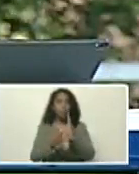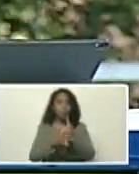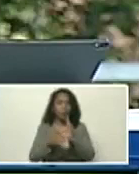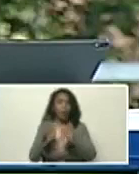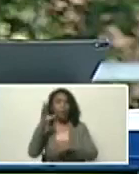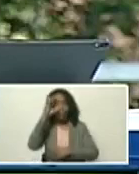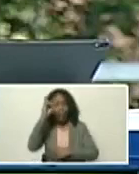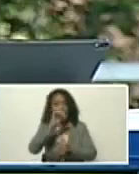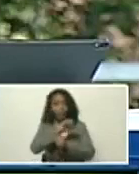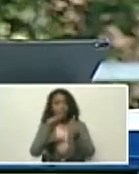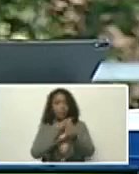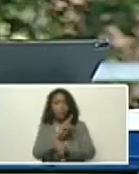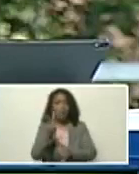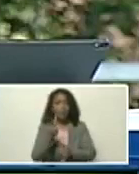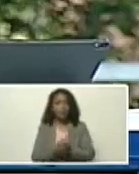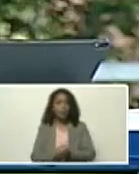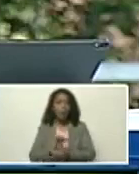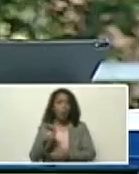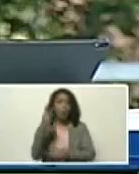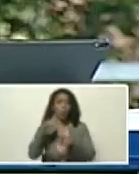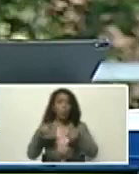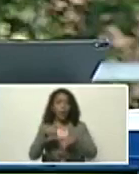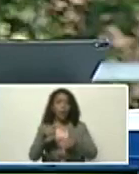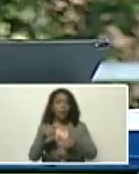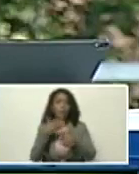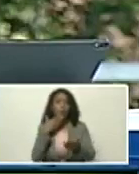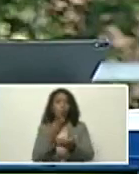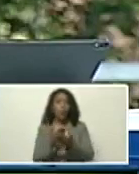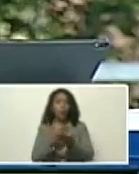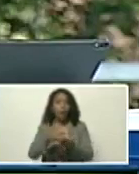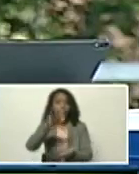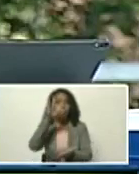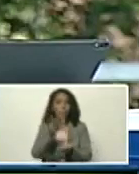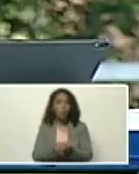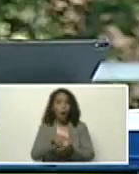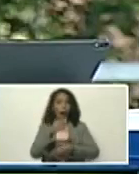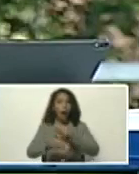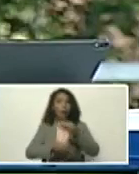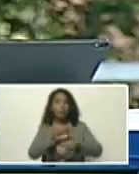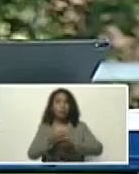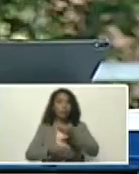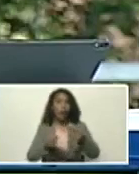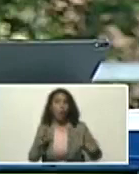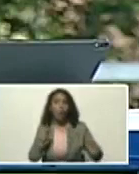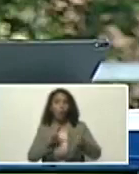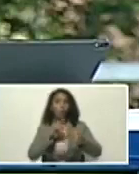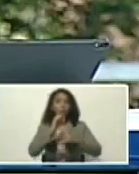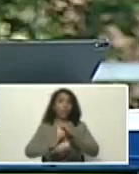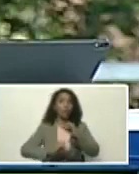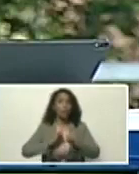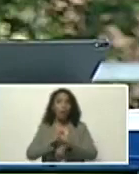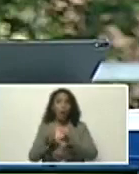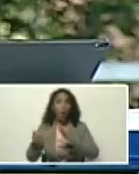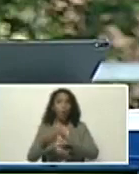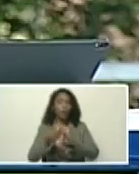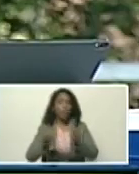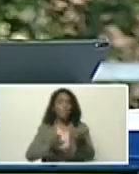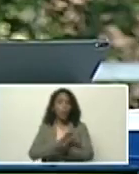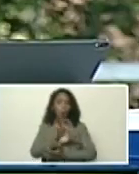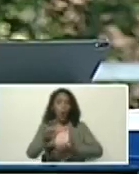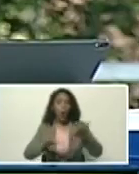en cuarto lugar, se propone, la aprobación, de la realización, del encuentro internacional, contra la crisis,